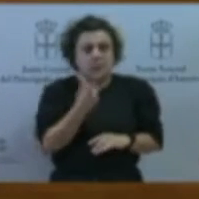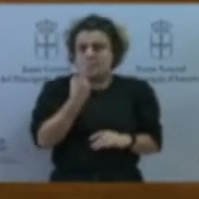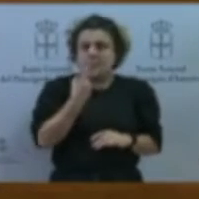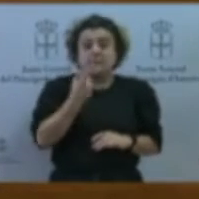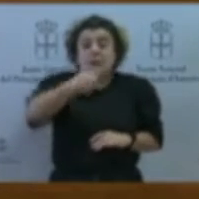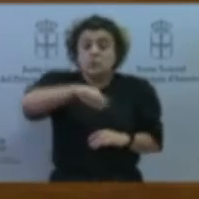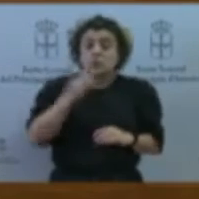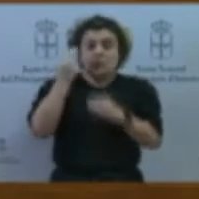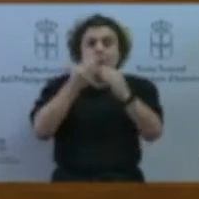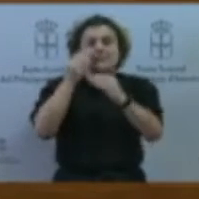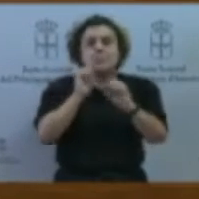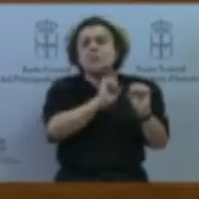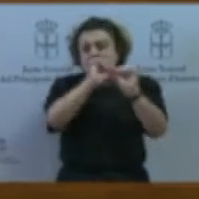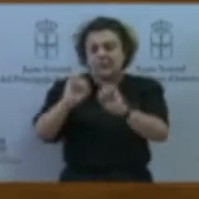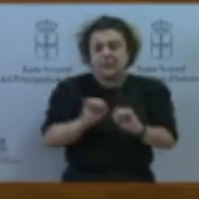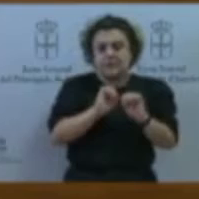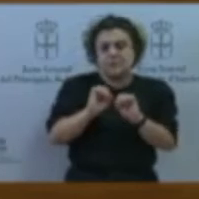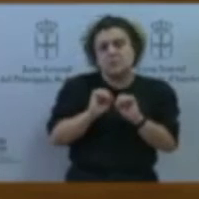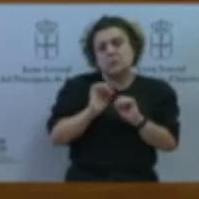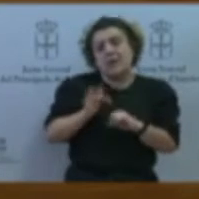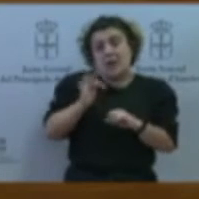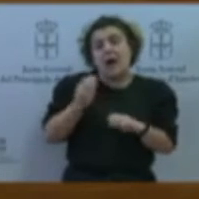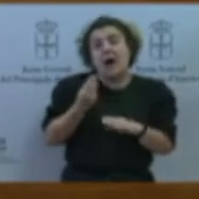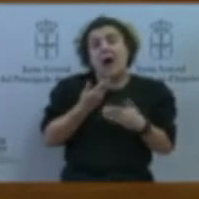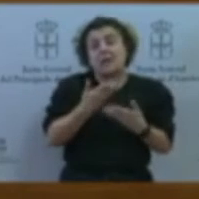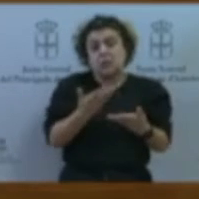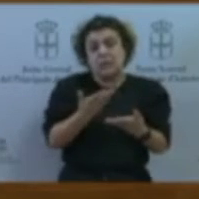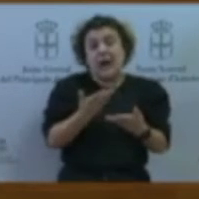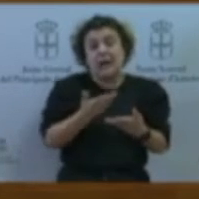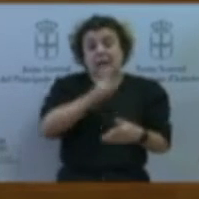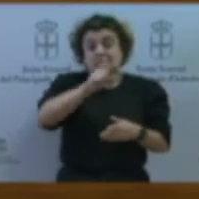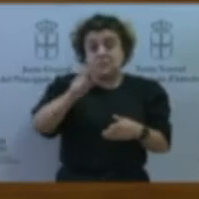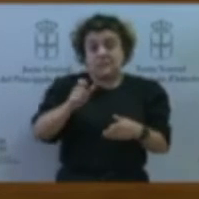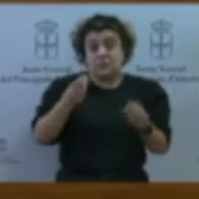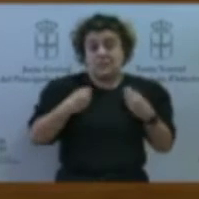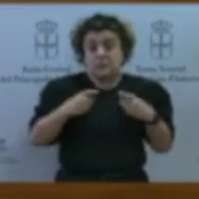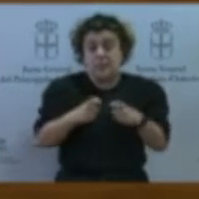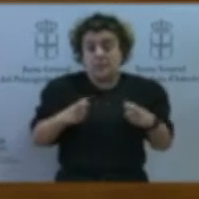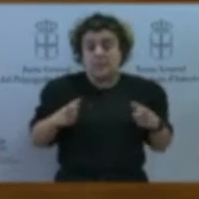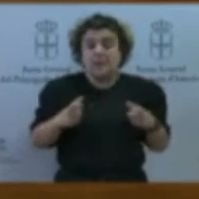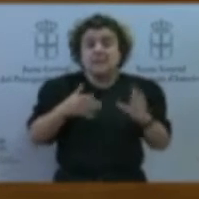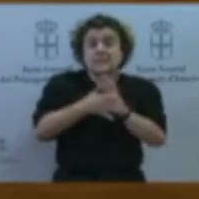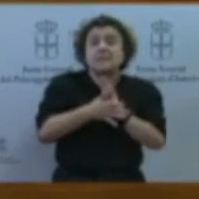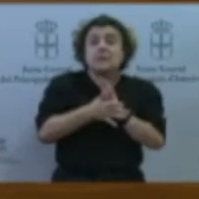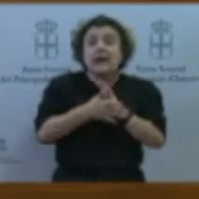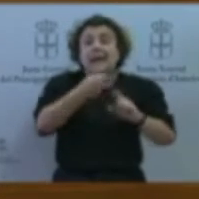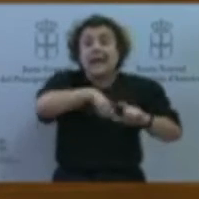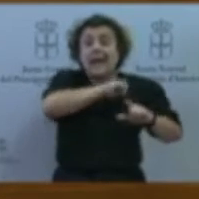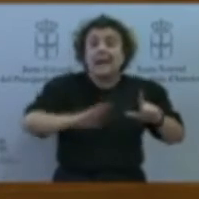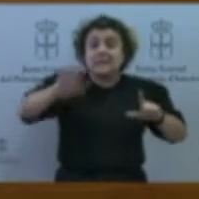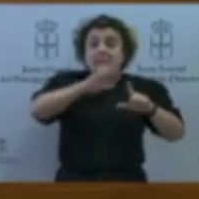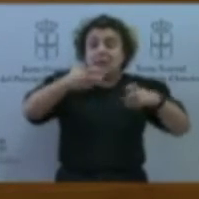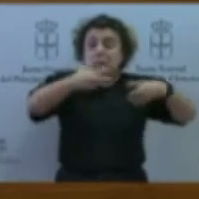ayuda a revertir la despoblación no es precisamente el desmantelamiento del Estado, sino tener un Estado que dé una respuesta rápida,